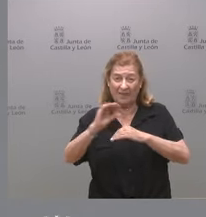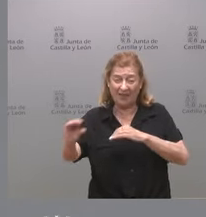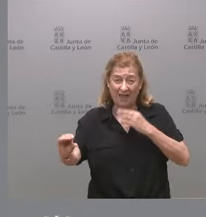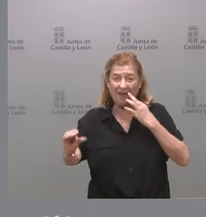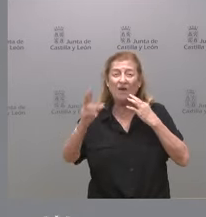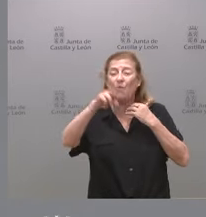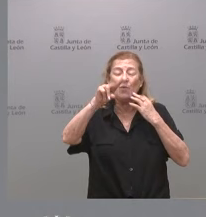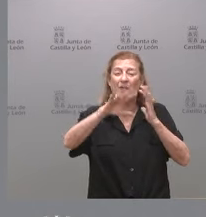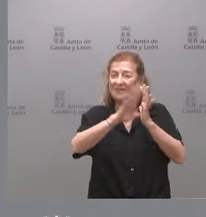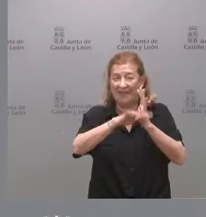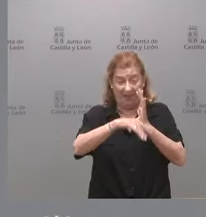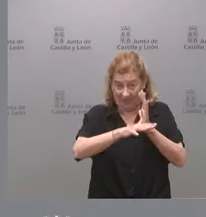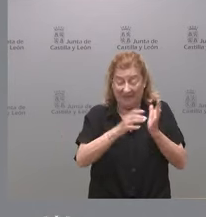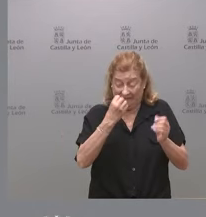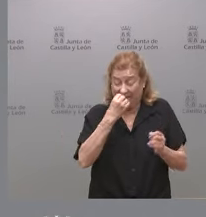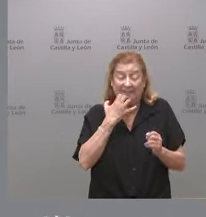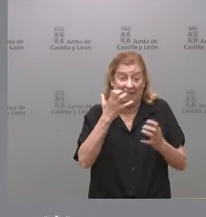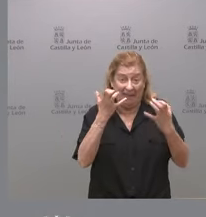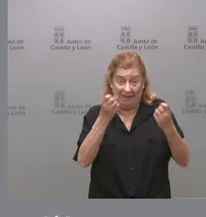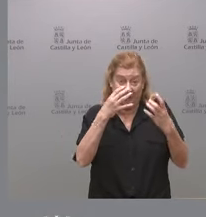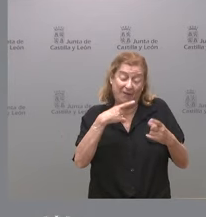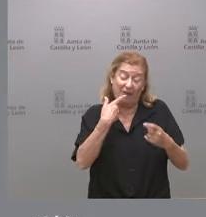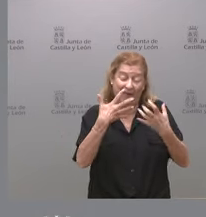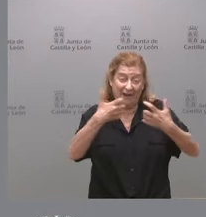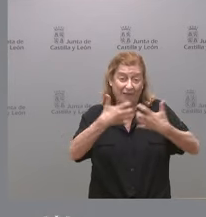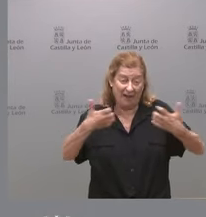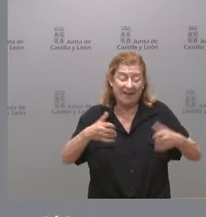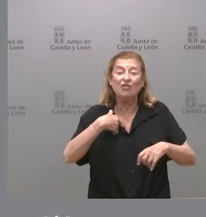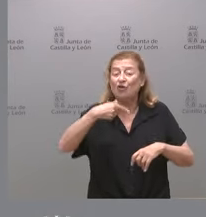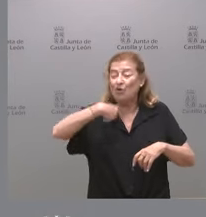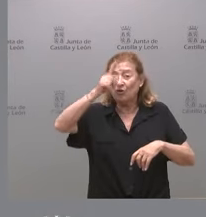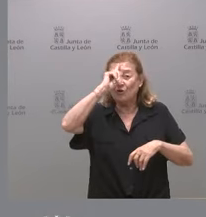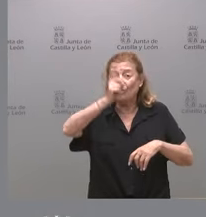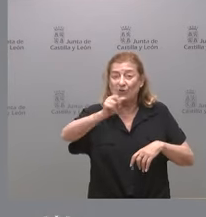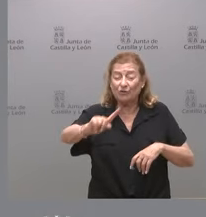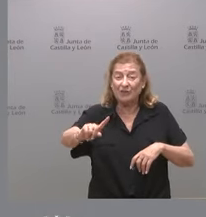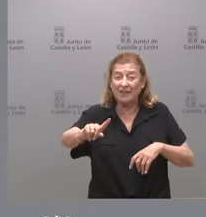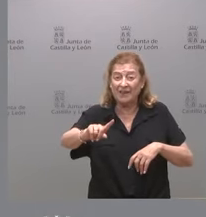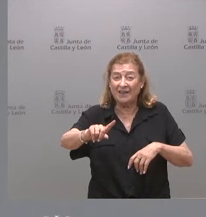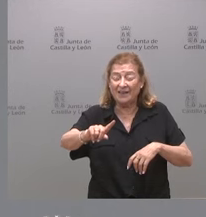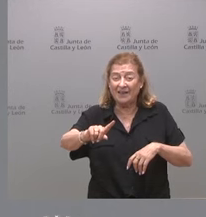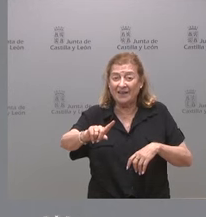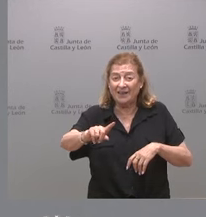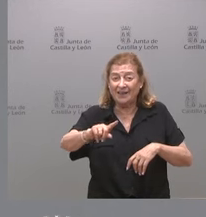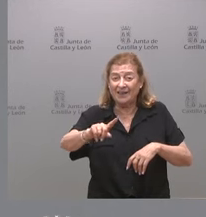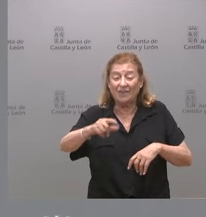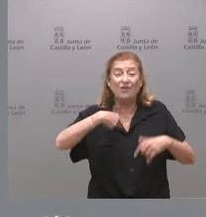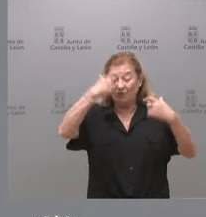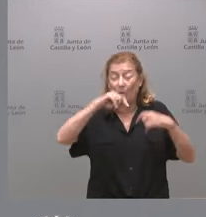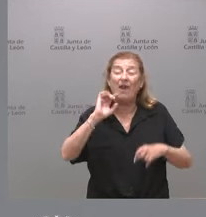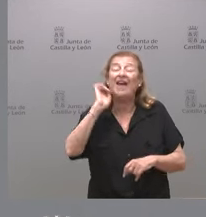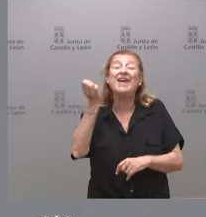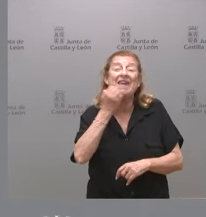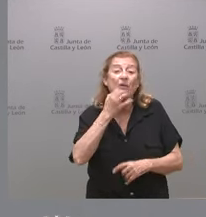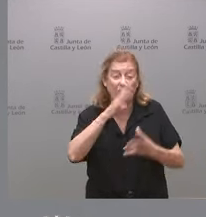nunca es tarde si la dicha es buena como dice el refrán y por tanto no seré yo quien me queje de que